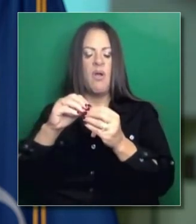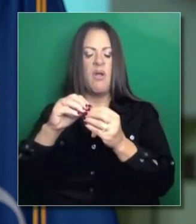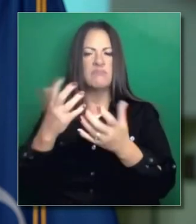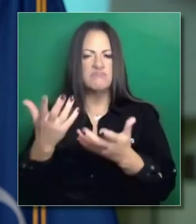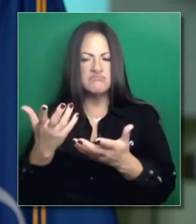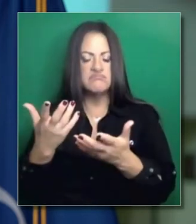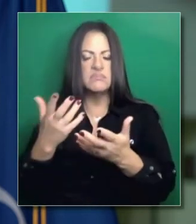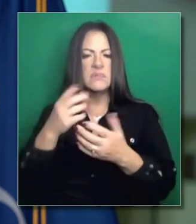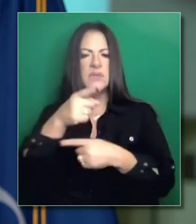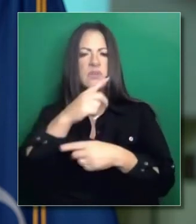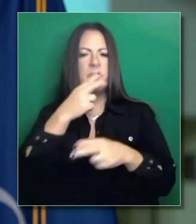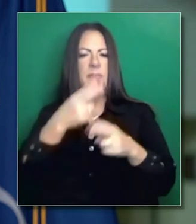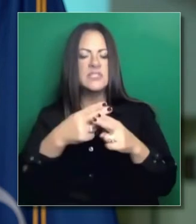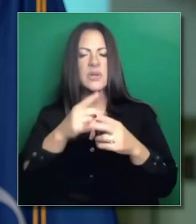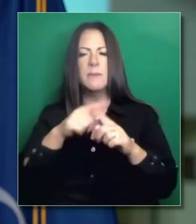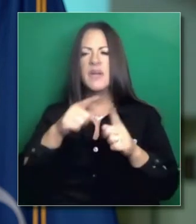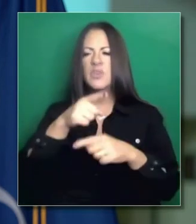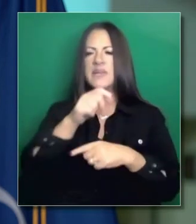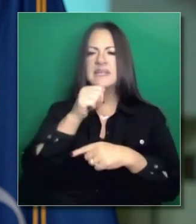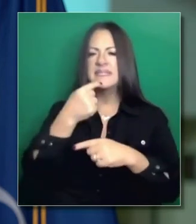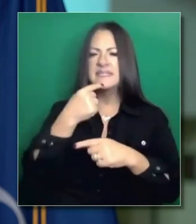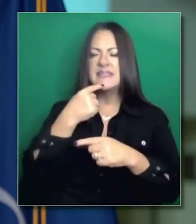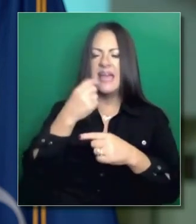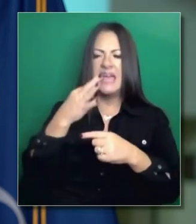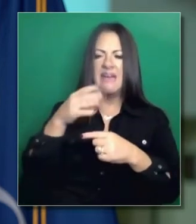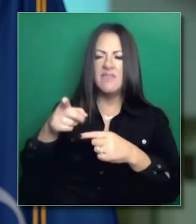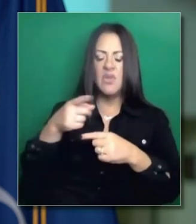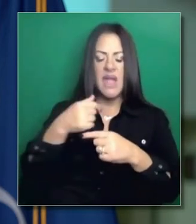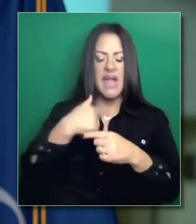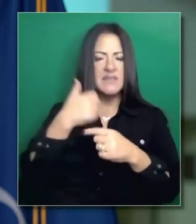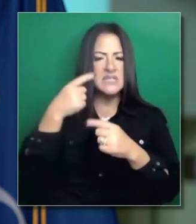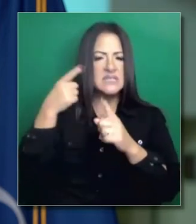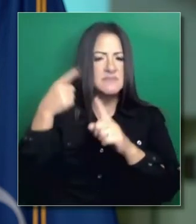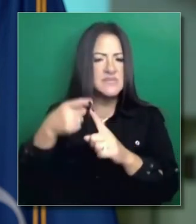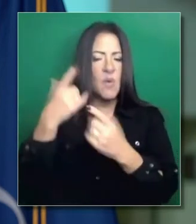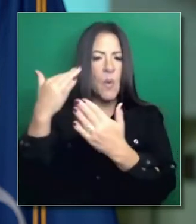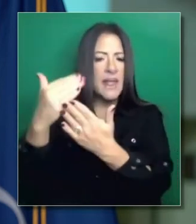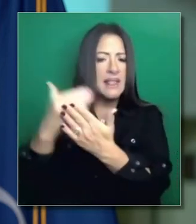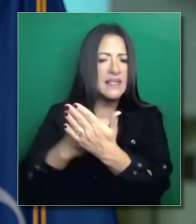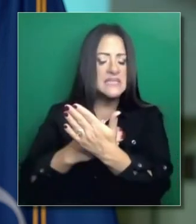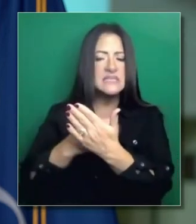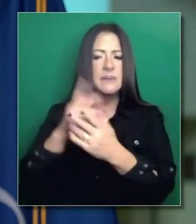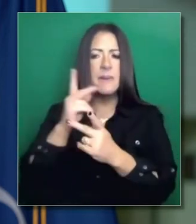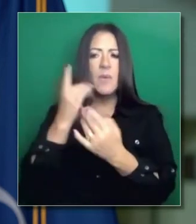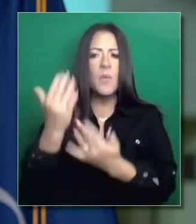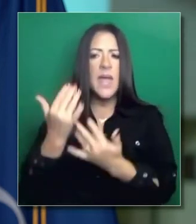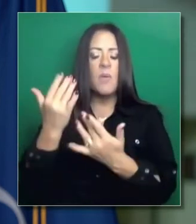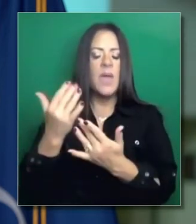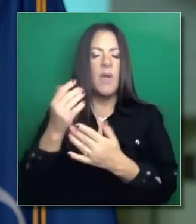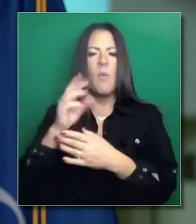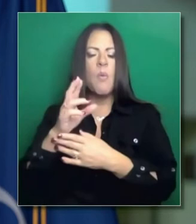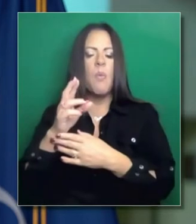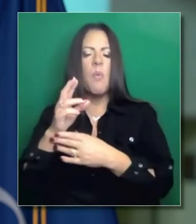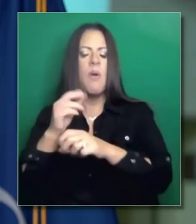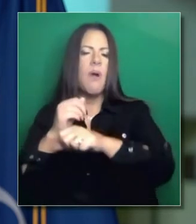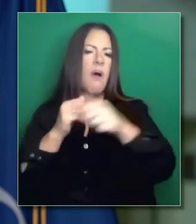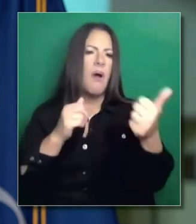Entonces usted hablaba de un plan. Pero de un plan no específico. Tenemos una lista de espera.